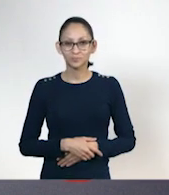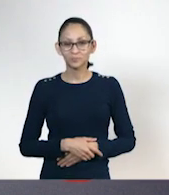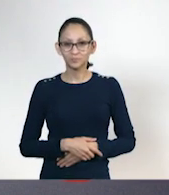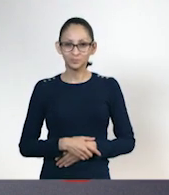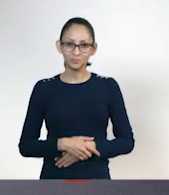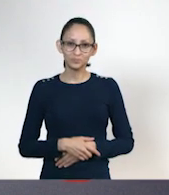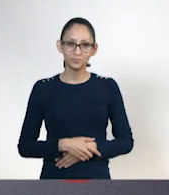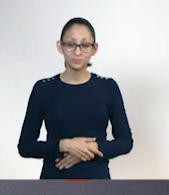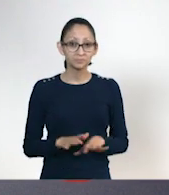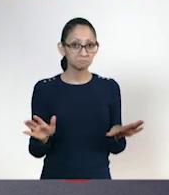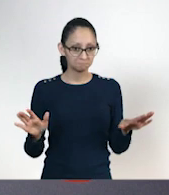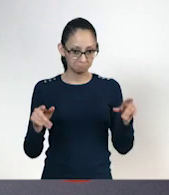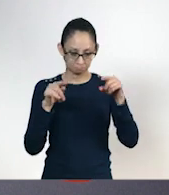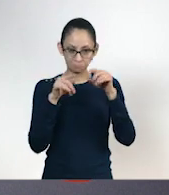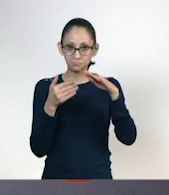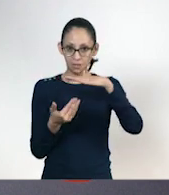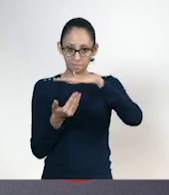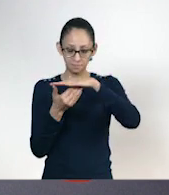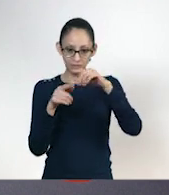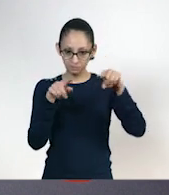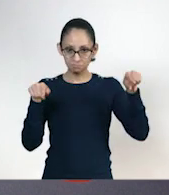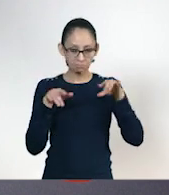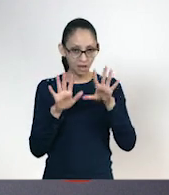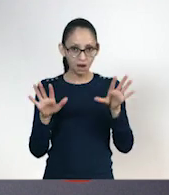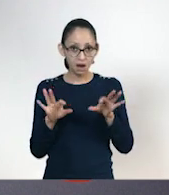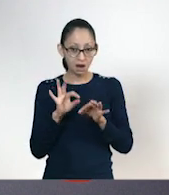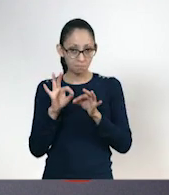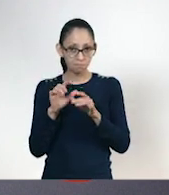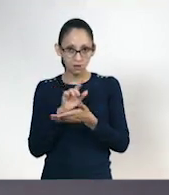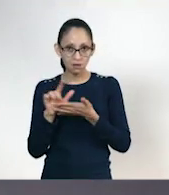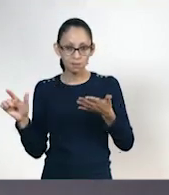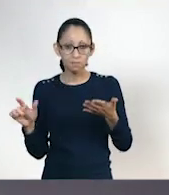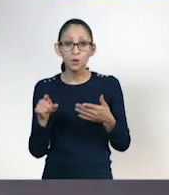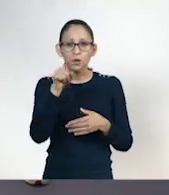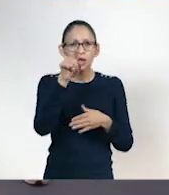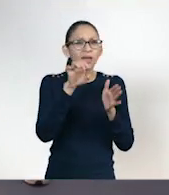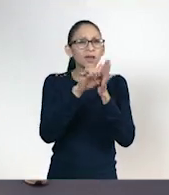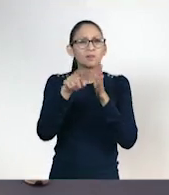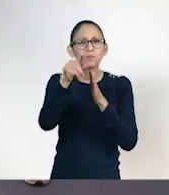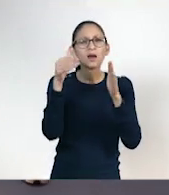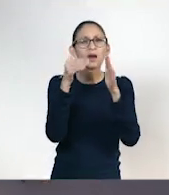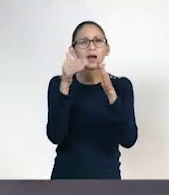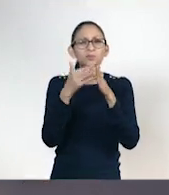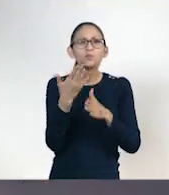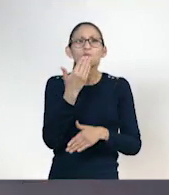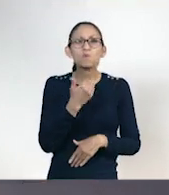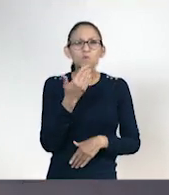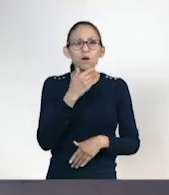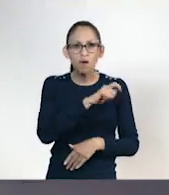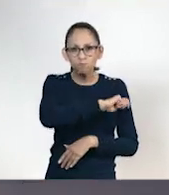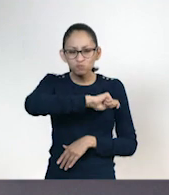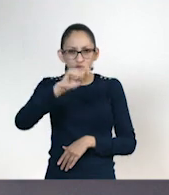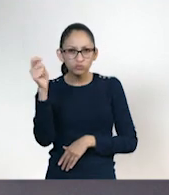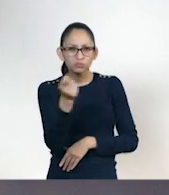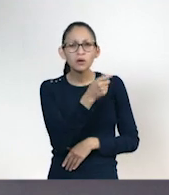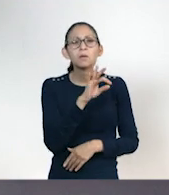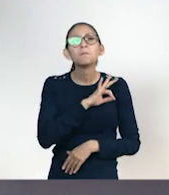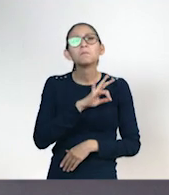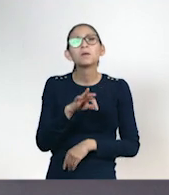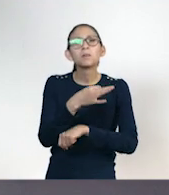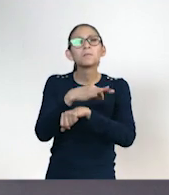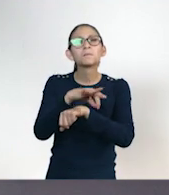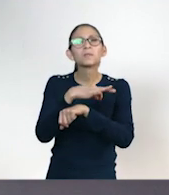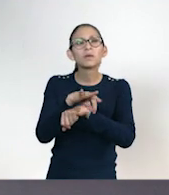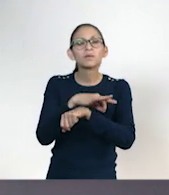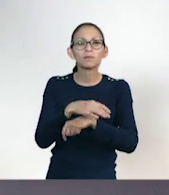Ya tenemos nuestra mesa. Si en casa no cuentas con raquetas, puedes usar dos platos de plástico y pelotas